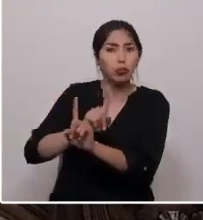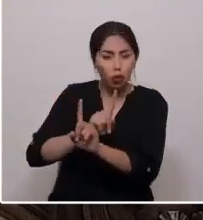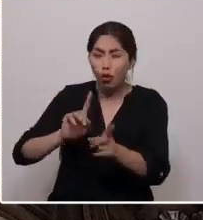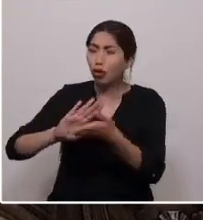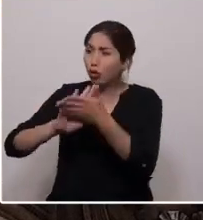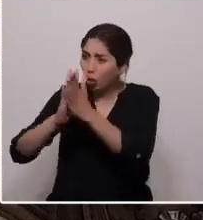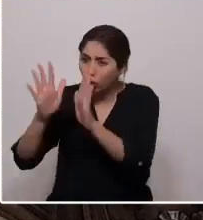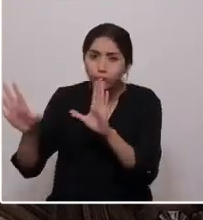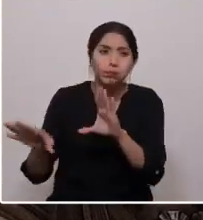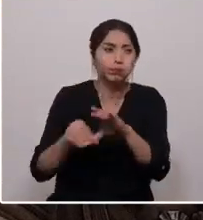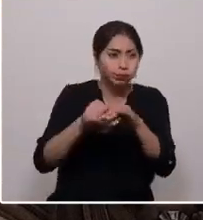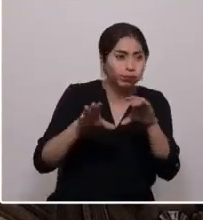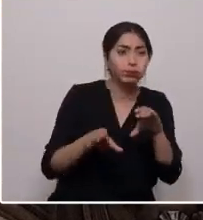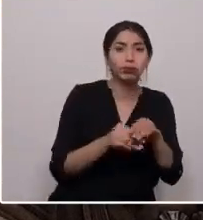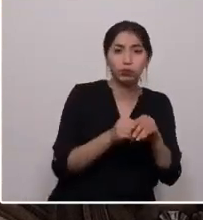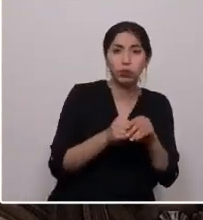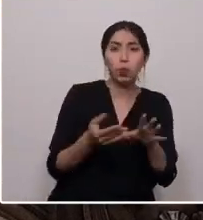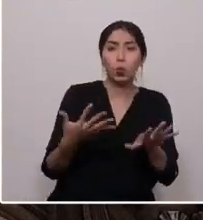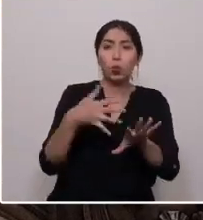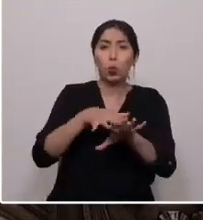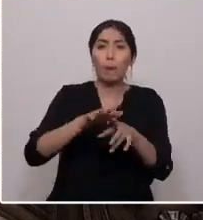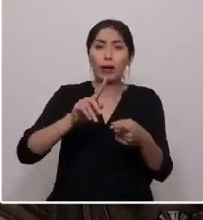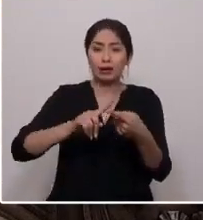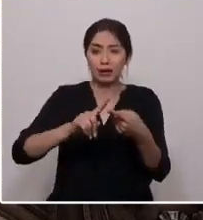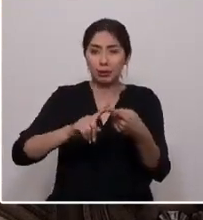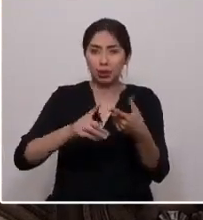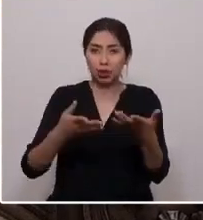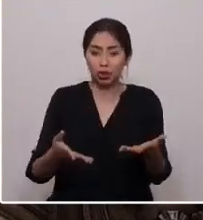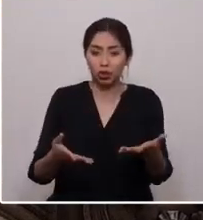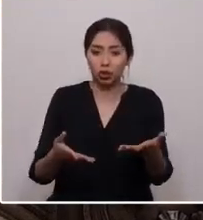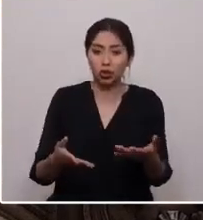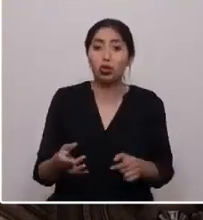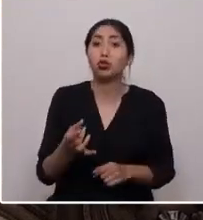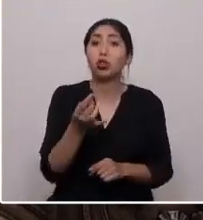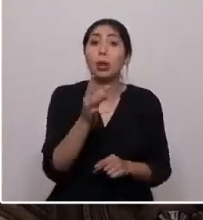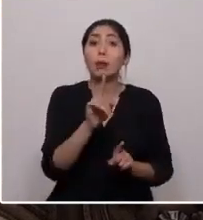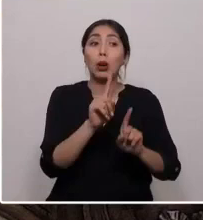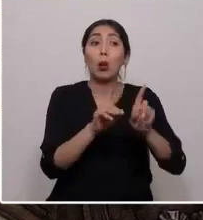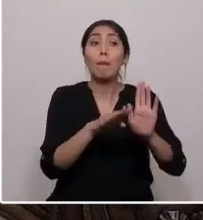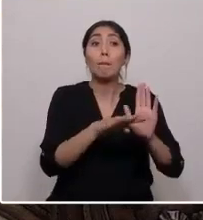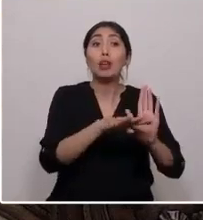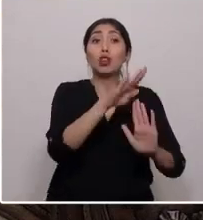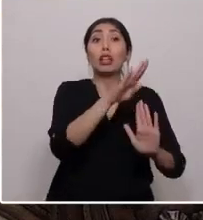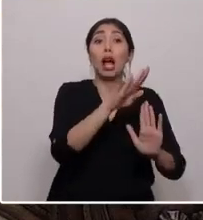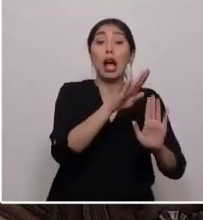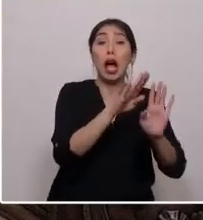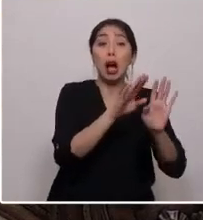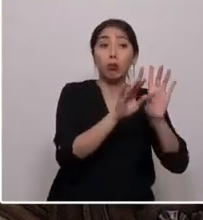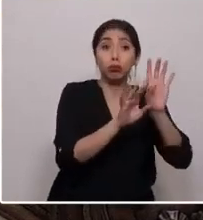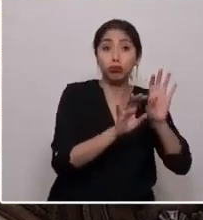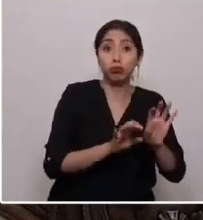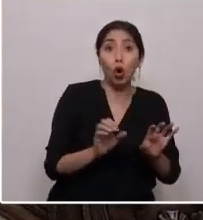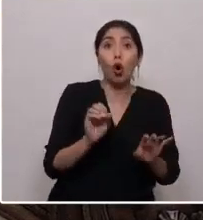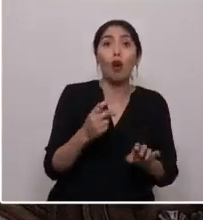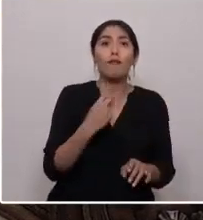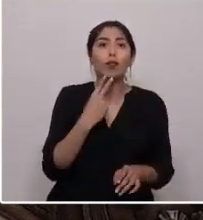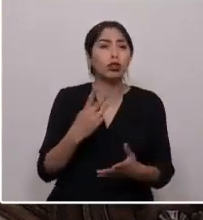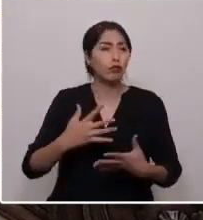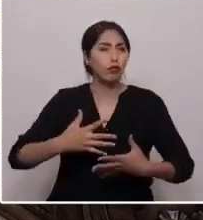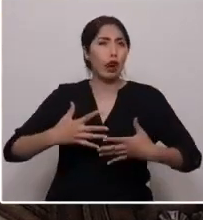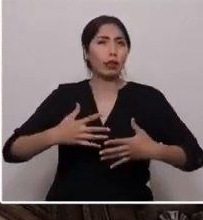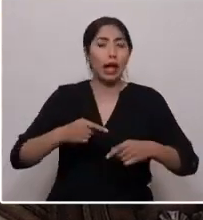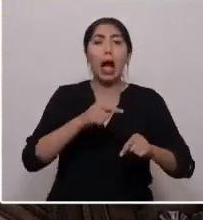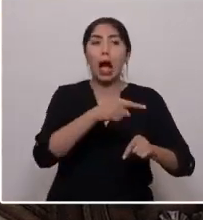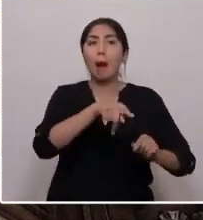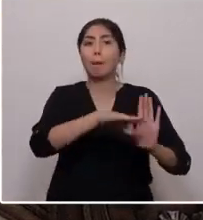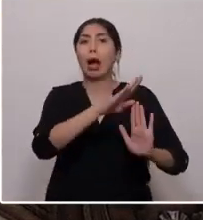a ser la Constitución de quienes se impongan por una mayoría circunstancial o por hablar más fuerte. Pero una